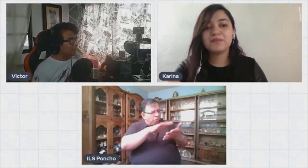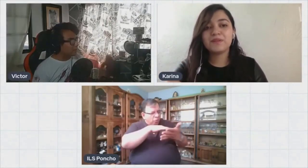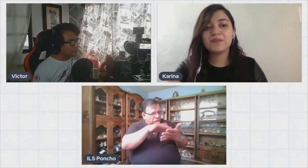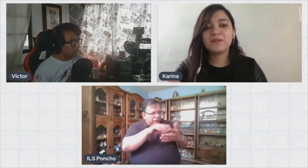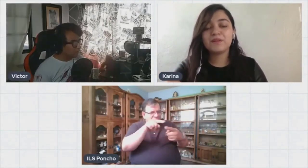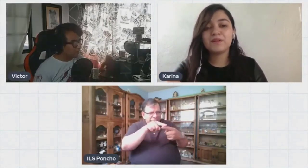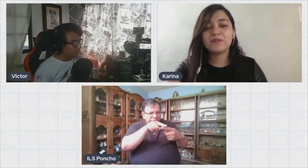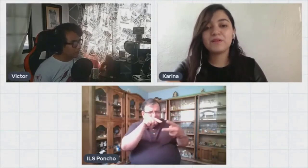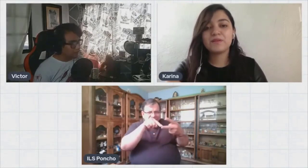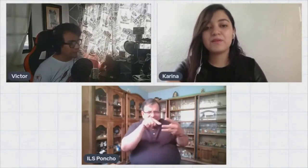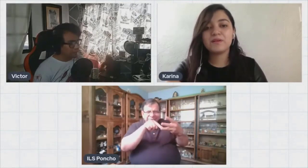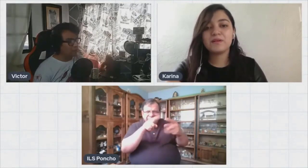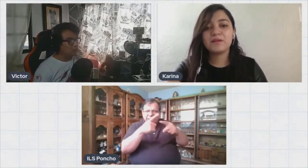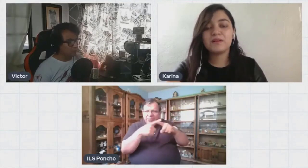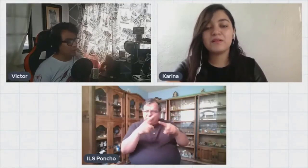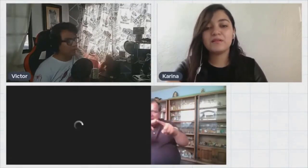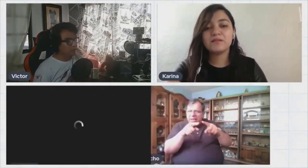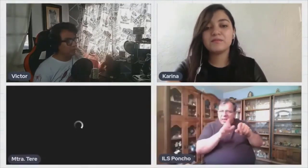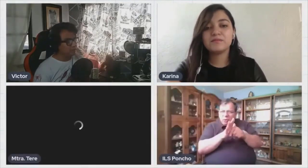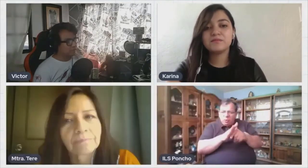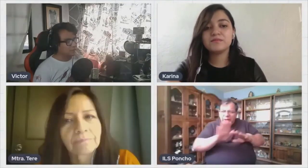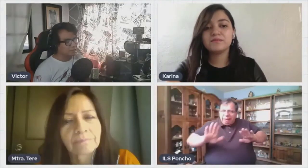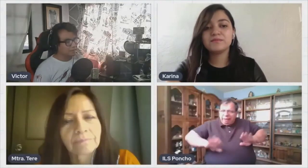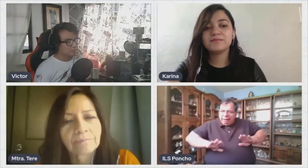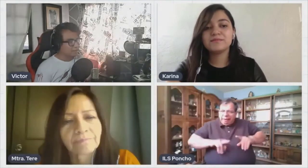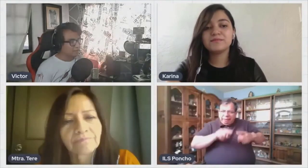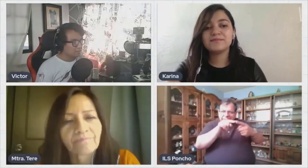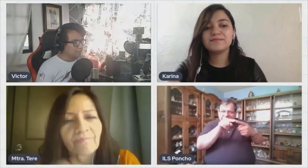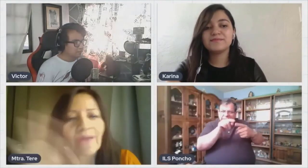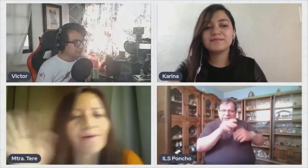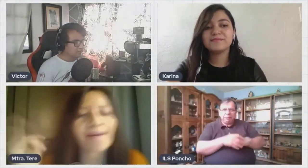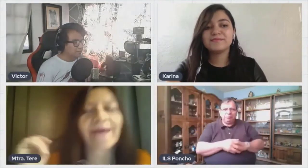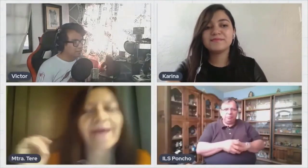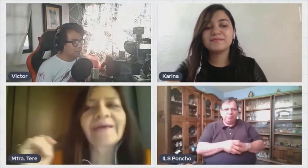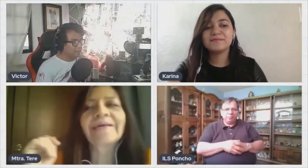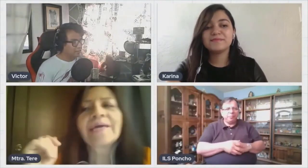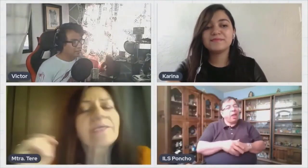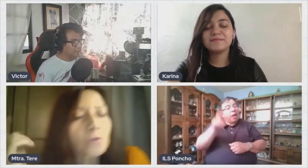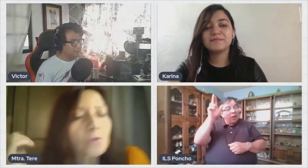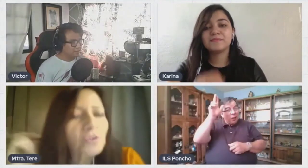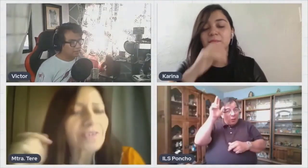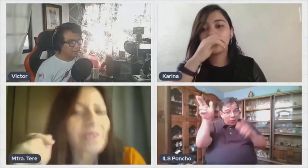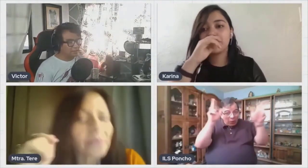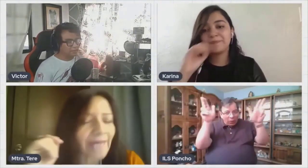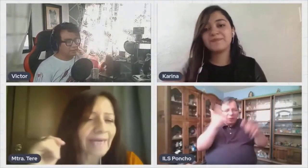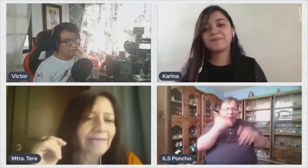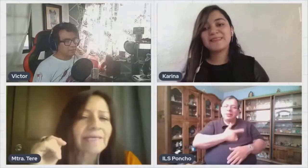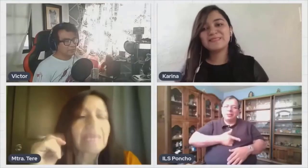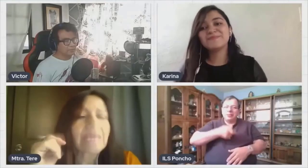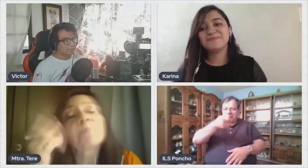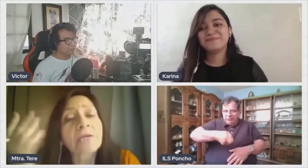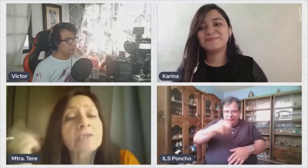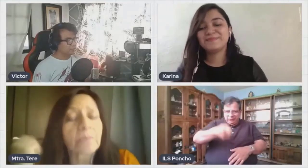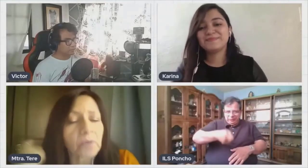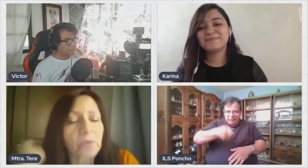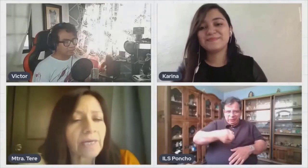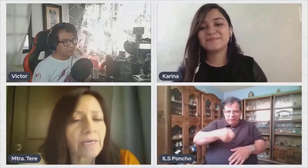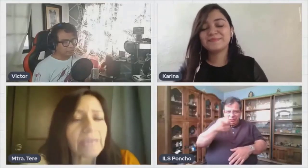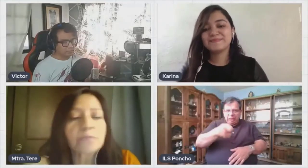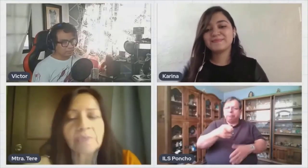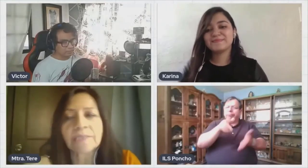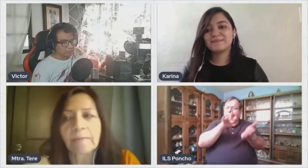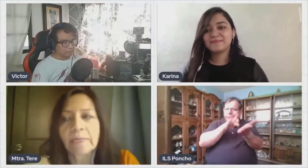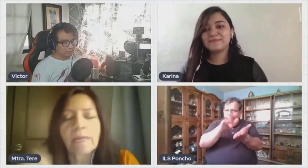¿Qué es lo primero que debe de tener un texto? Hola. Es un gusto saludarles y poderlos